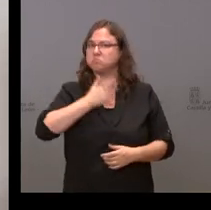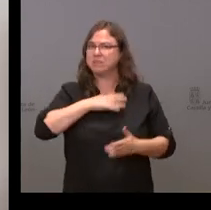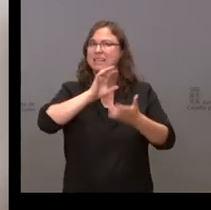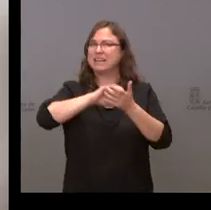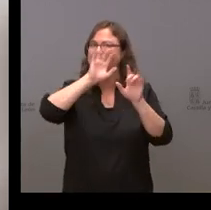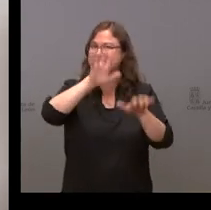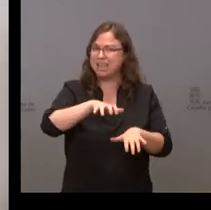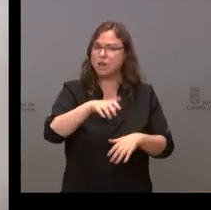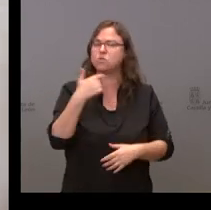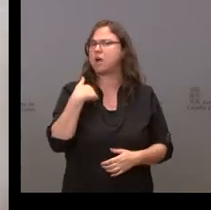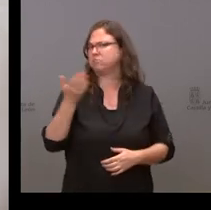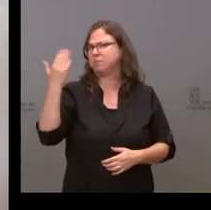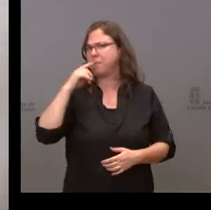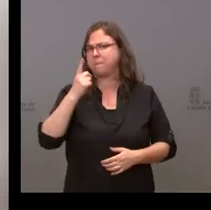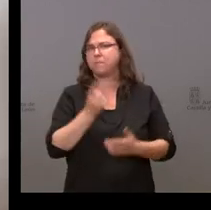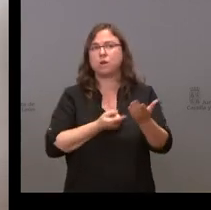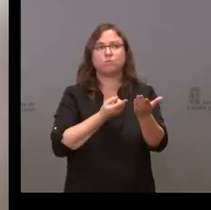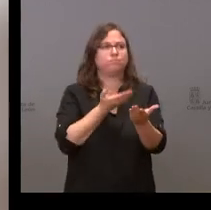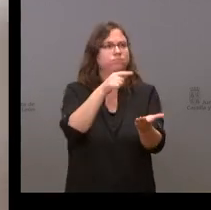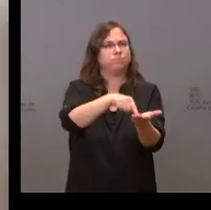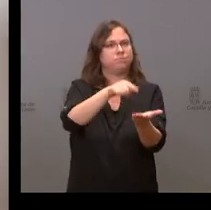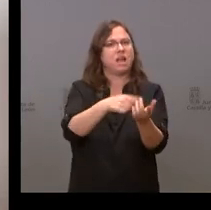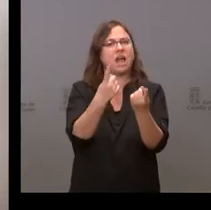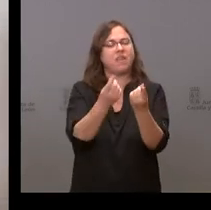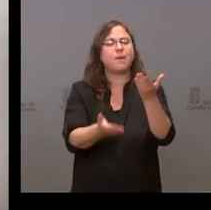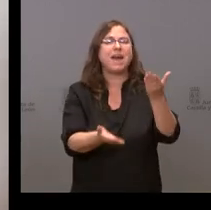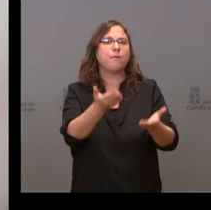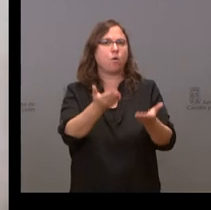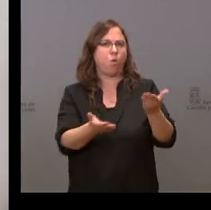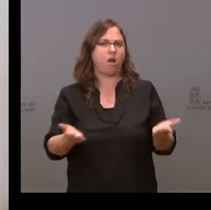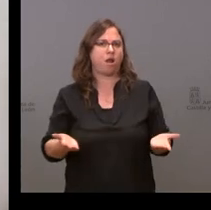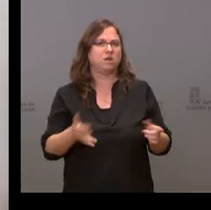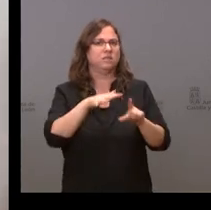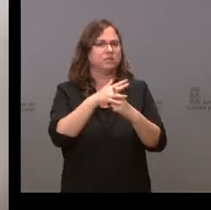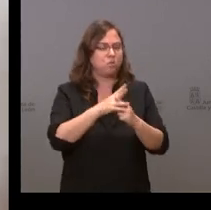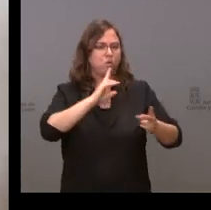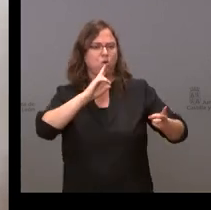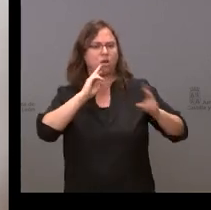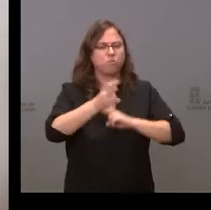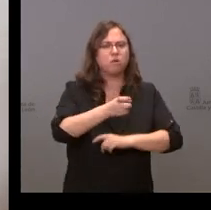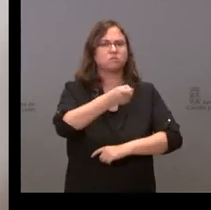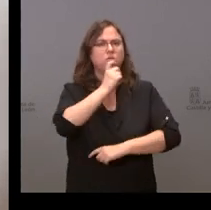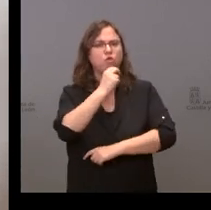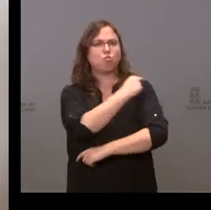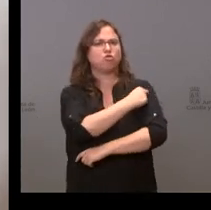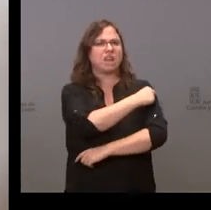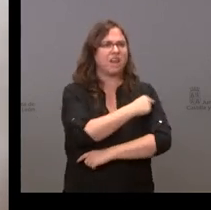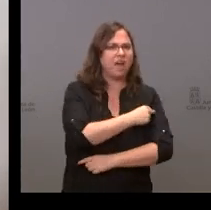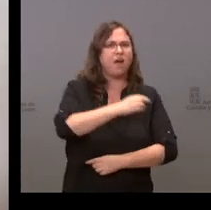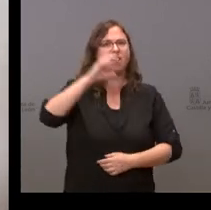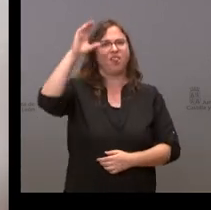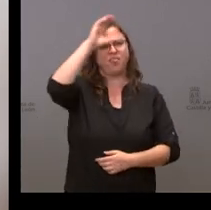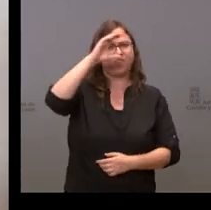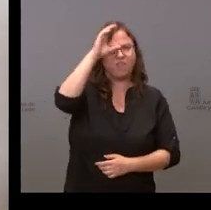los primeros en reclamar esa evaluación de la respuesta sanitaria, la respuesta científica, de la